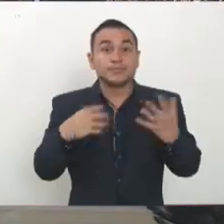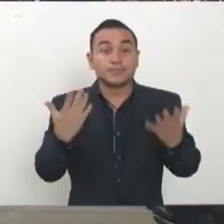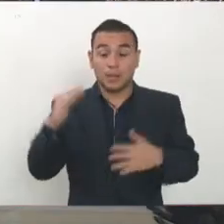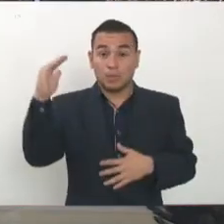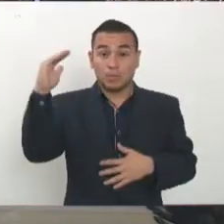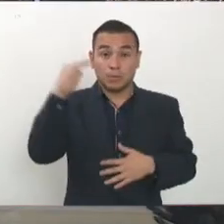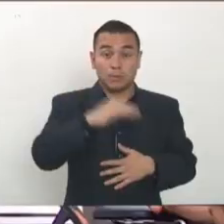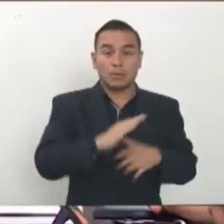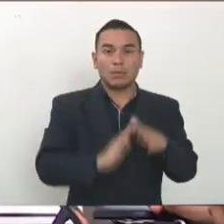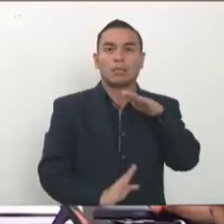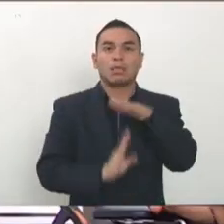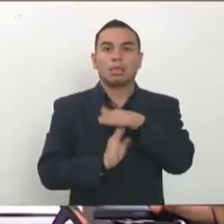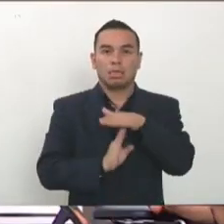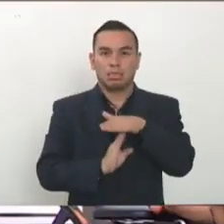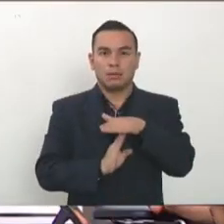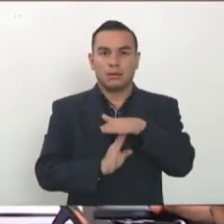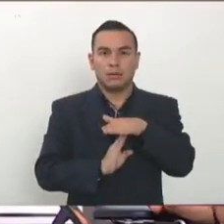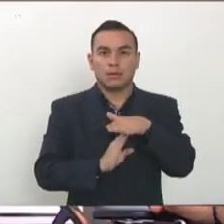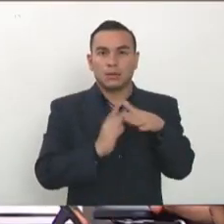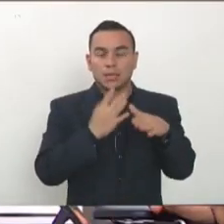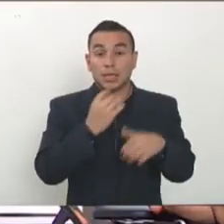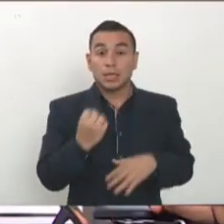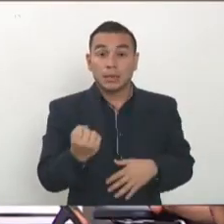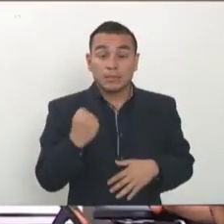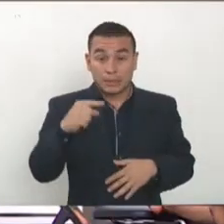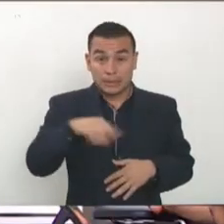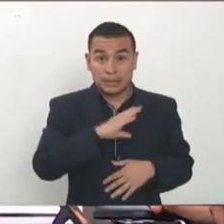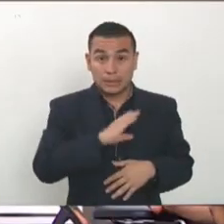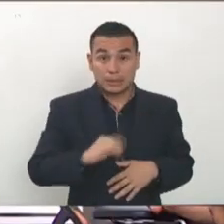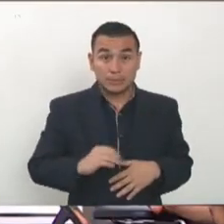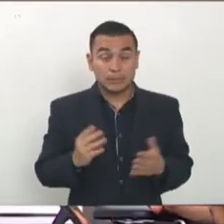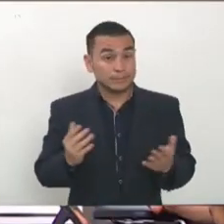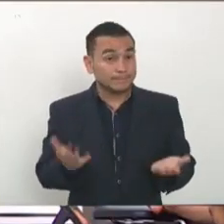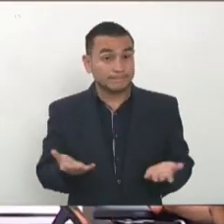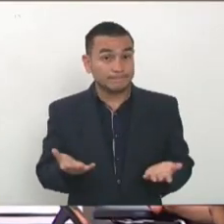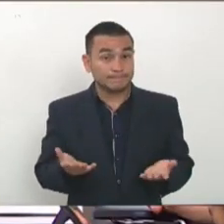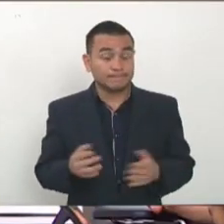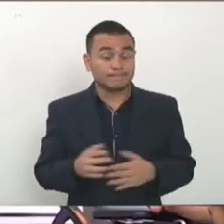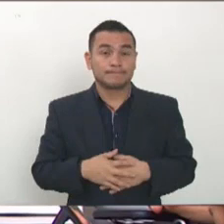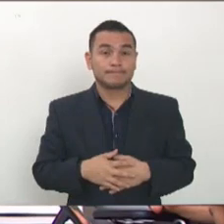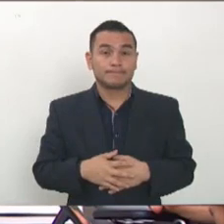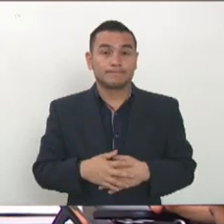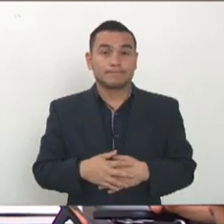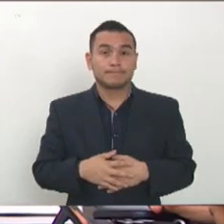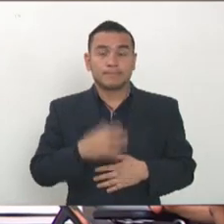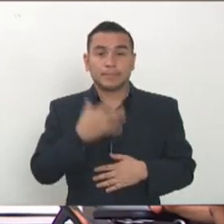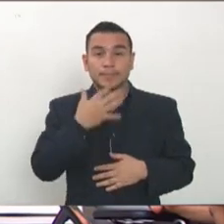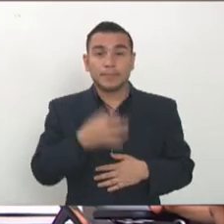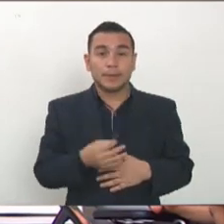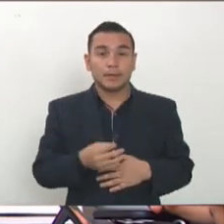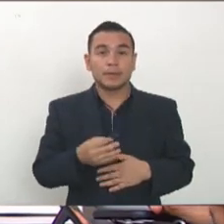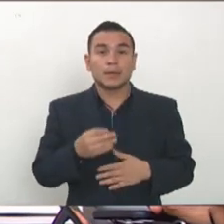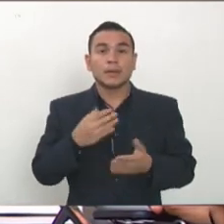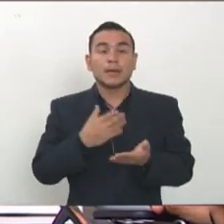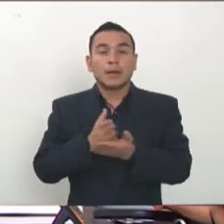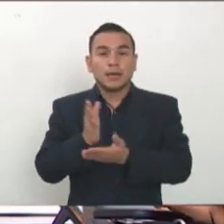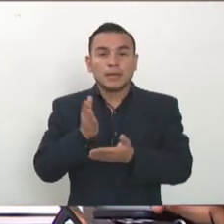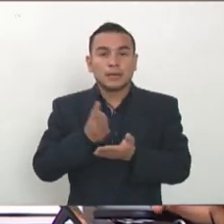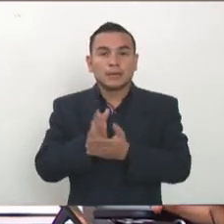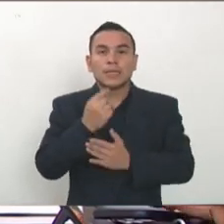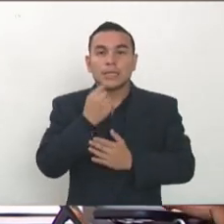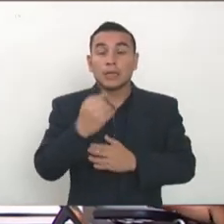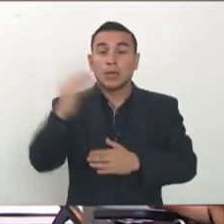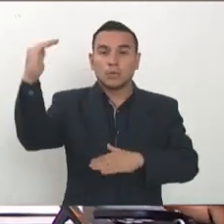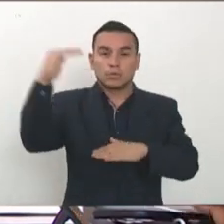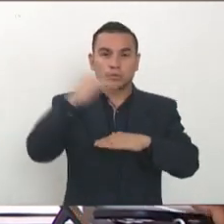a haber ese aeropuerto tan grande y tan importante para nosotros totalmente cerrado solo hay acceso para carga y para